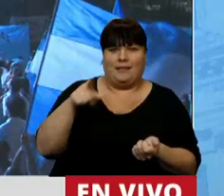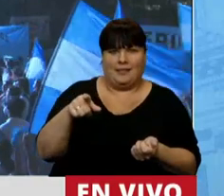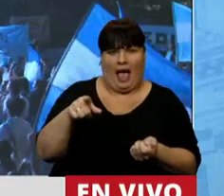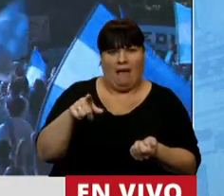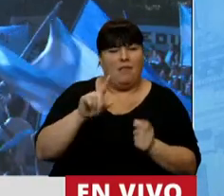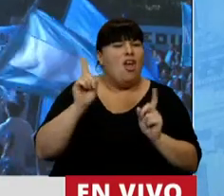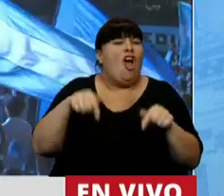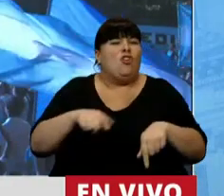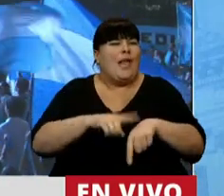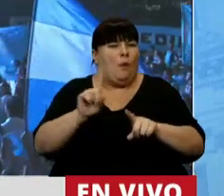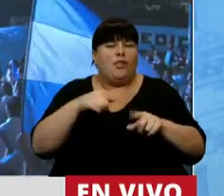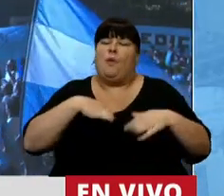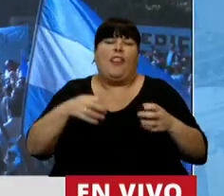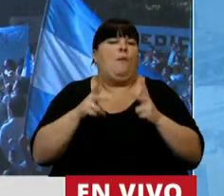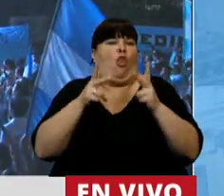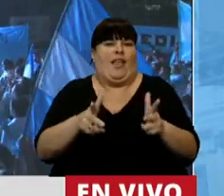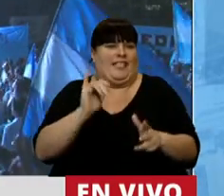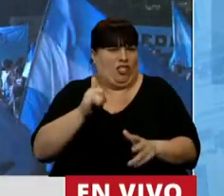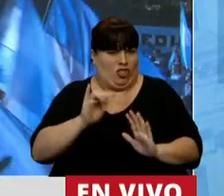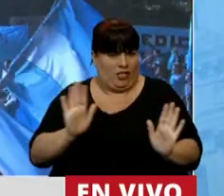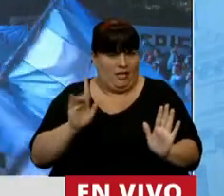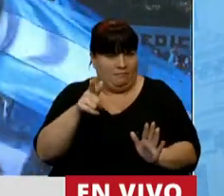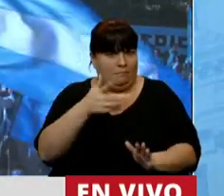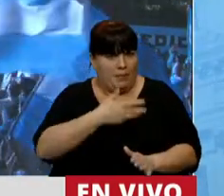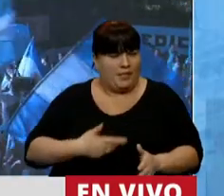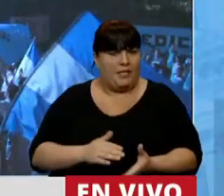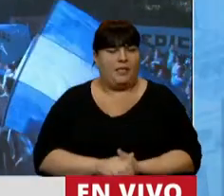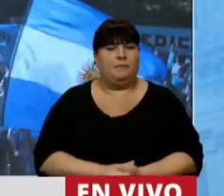Capaz que no es el momento, pero tengo que decirlo, señor presidente.